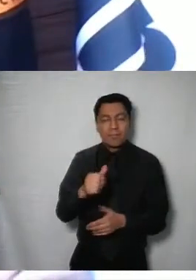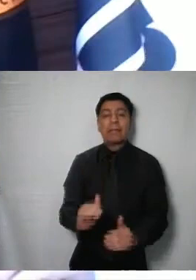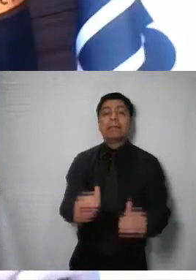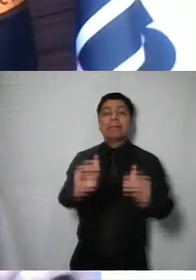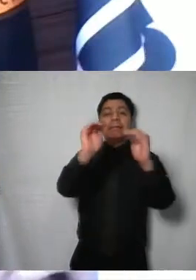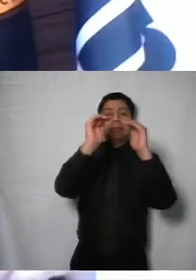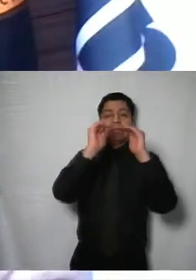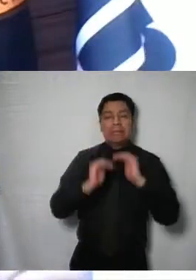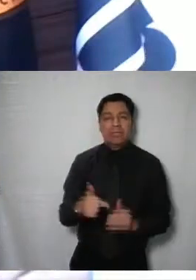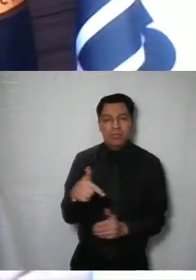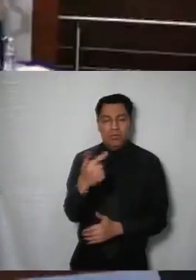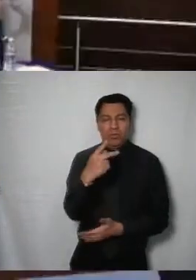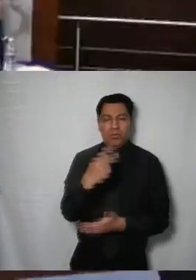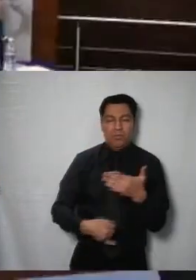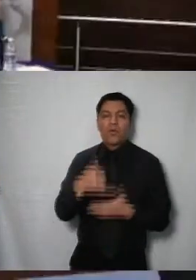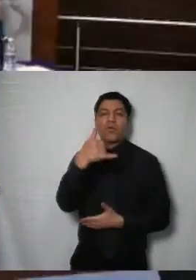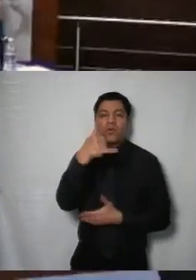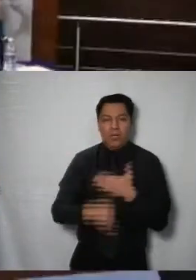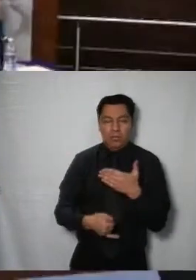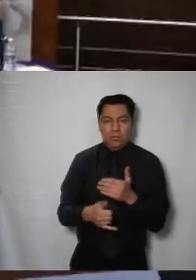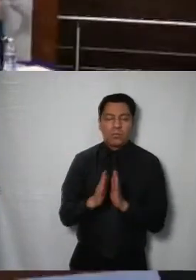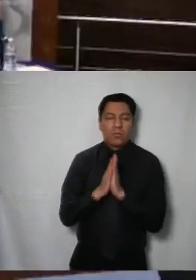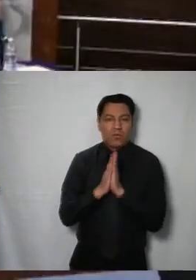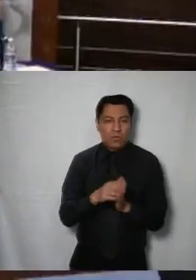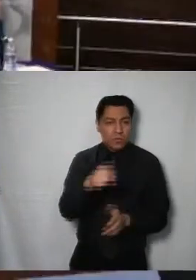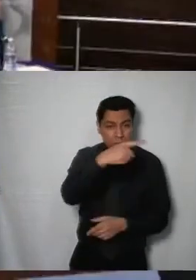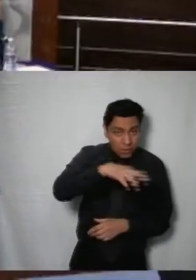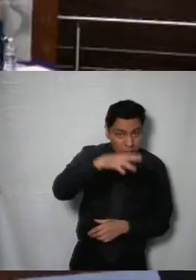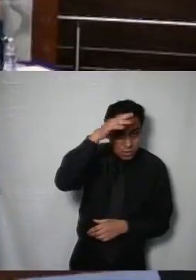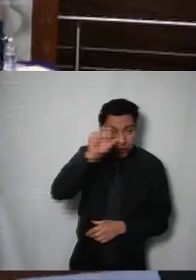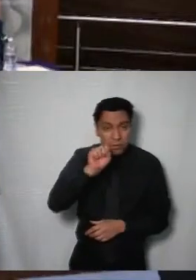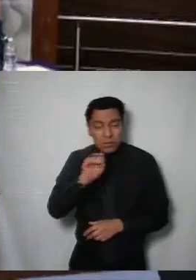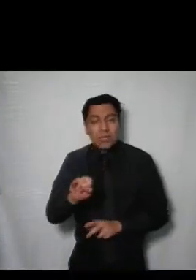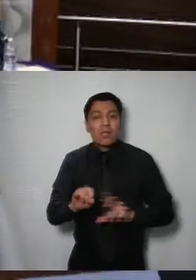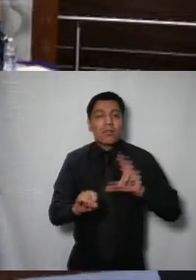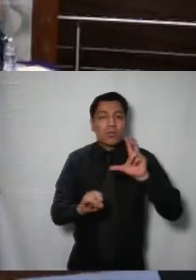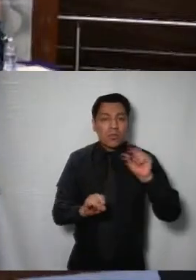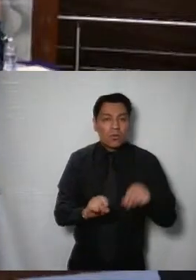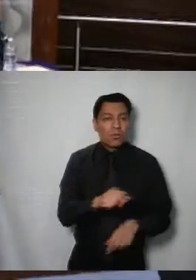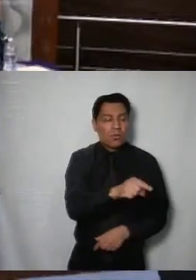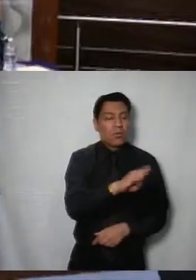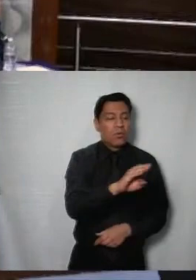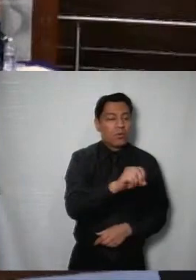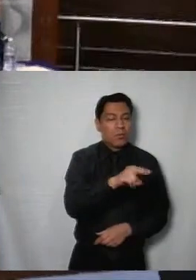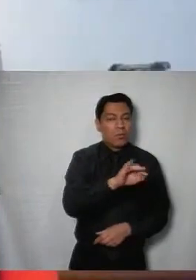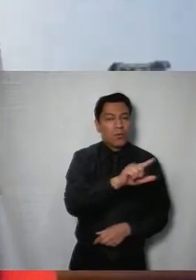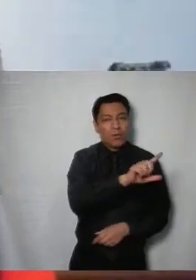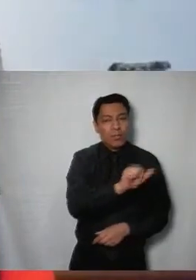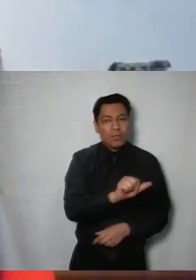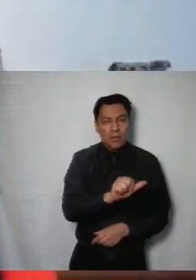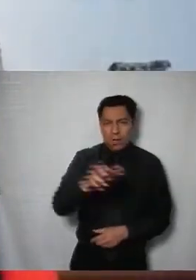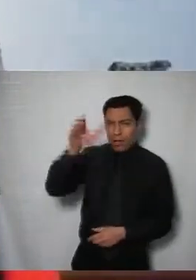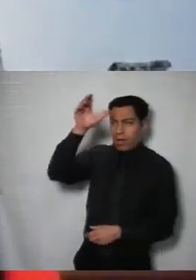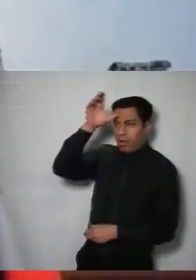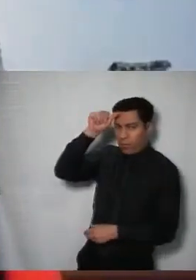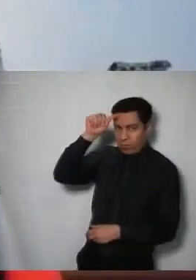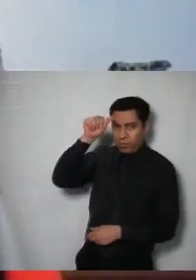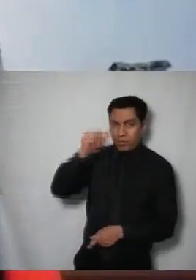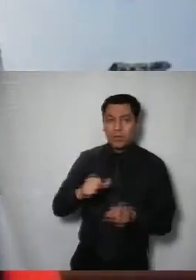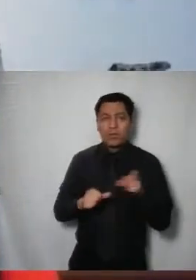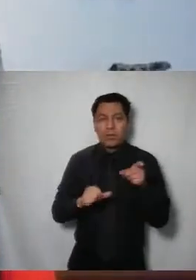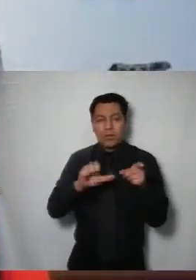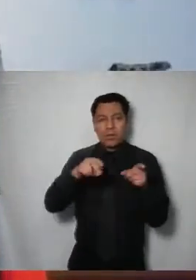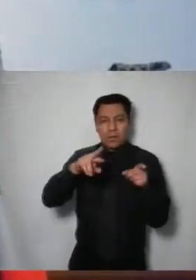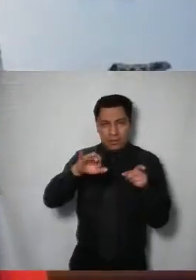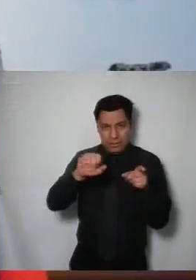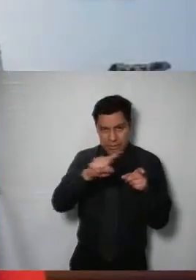resolución restantes por lo que le solicito expresar el sentido de su voto comisionado Bonilla a favor comisionada Enríquez a